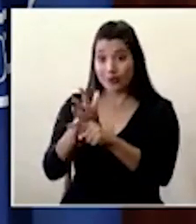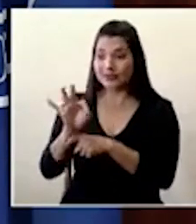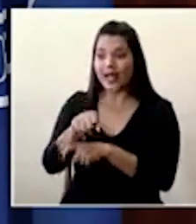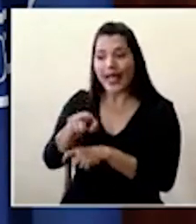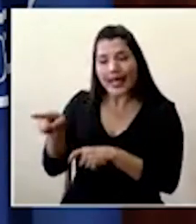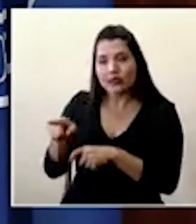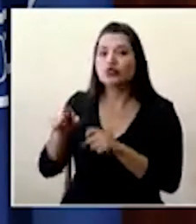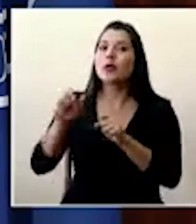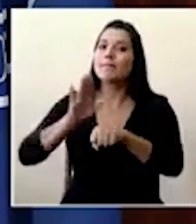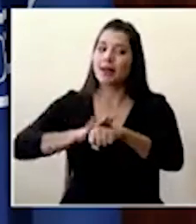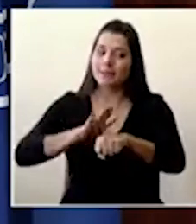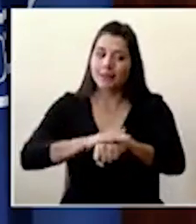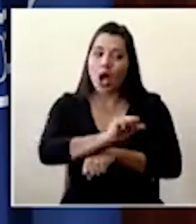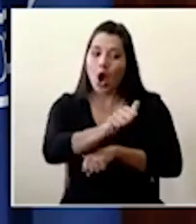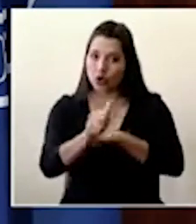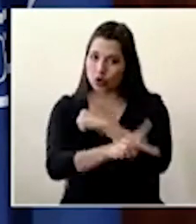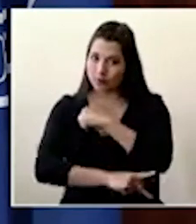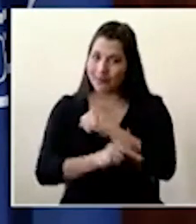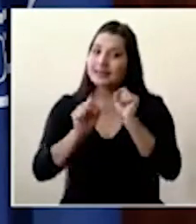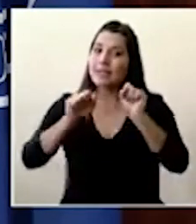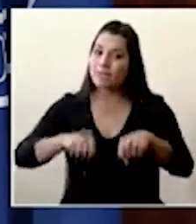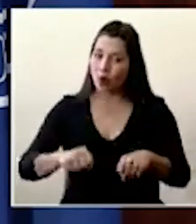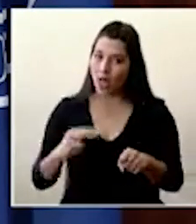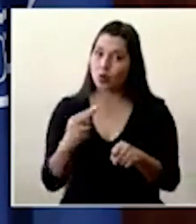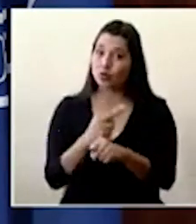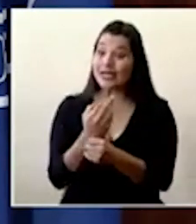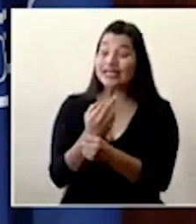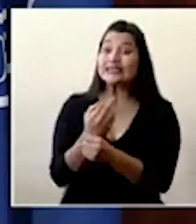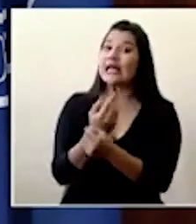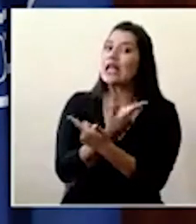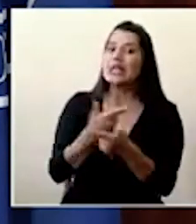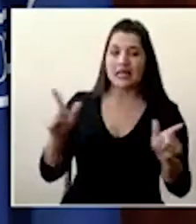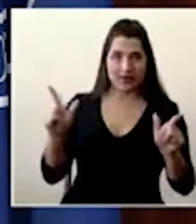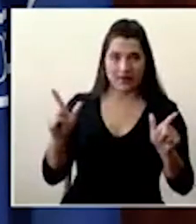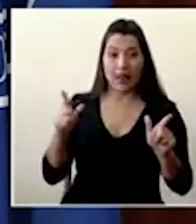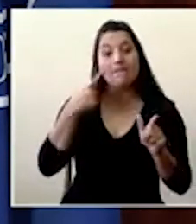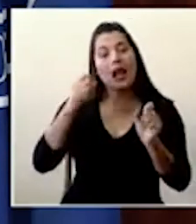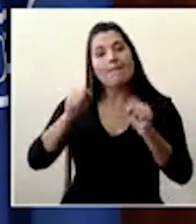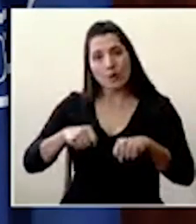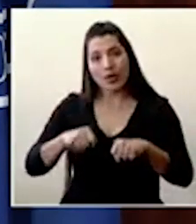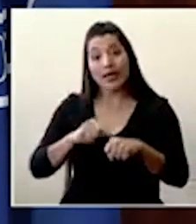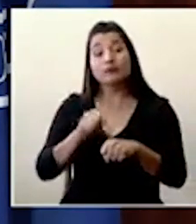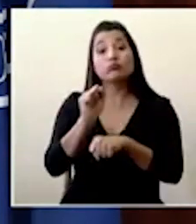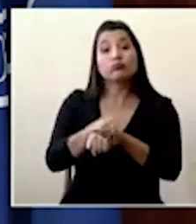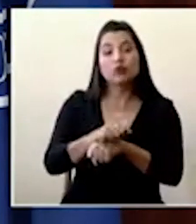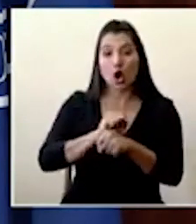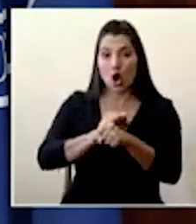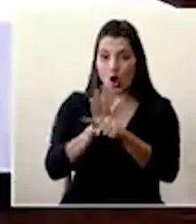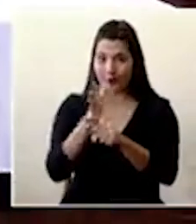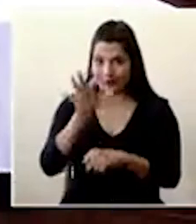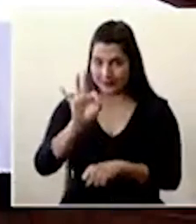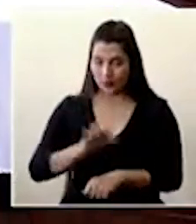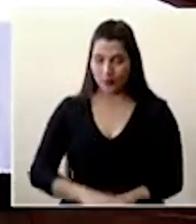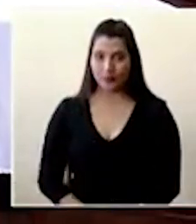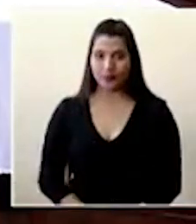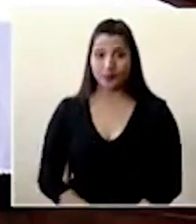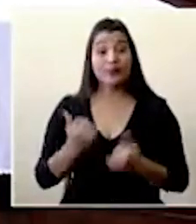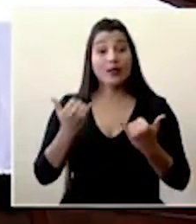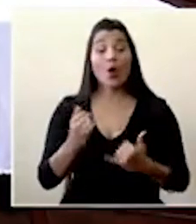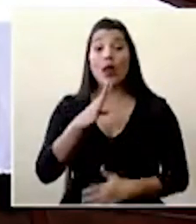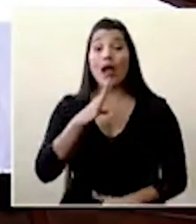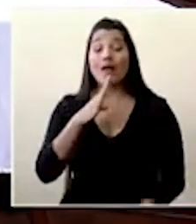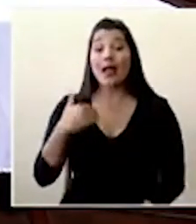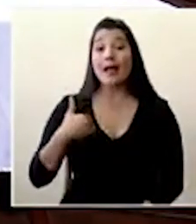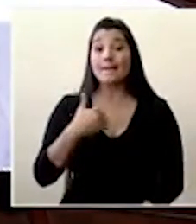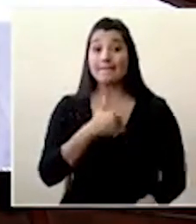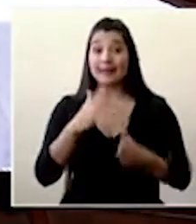todos unirnos aún con más fuerza para combatir el COVID-19. Recibimos el mensaje de la ministra de